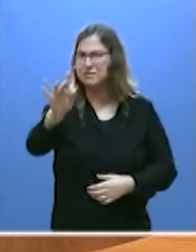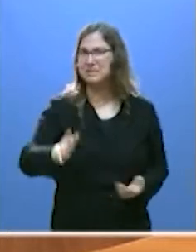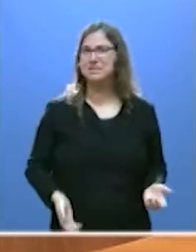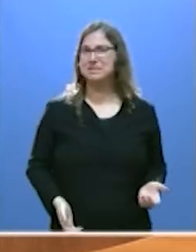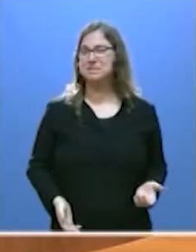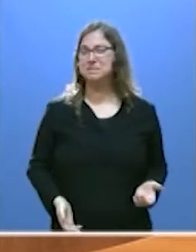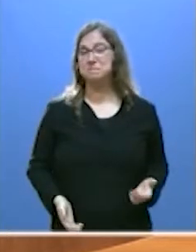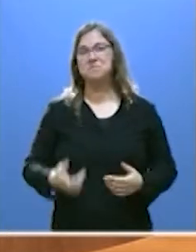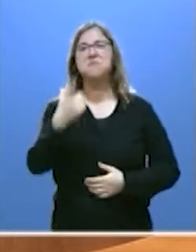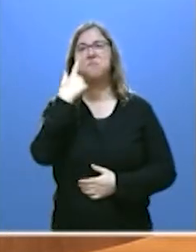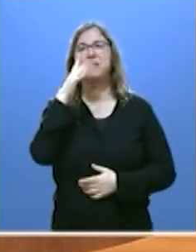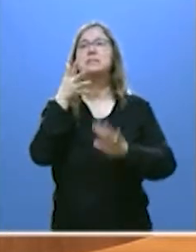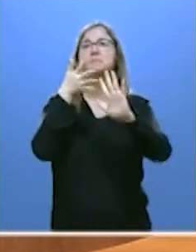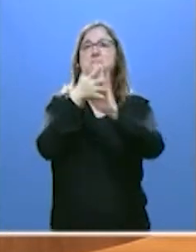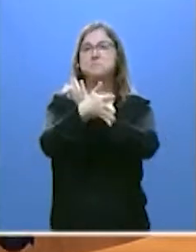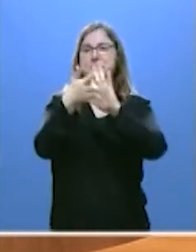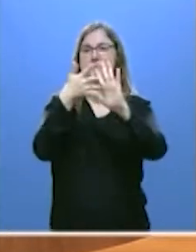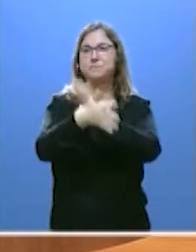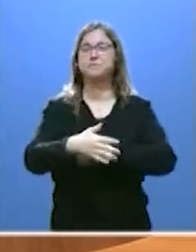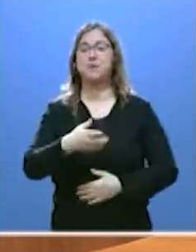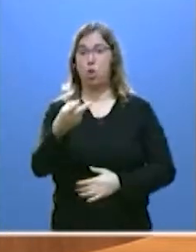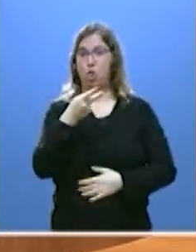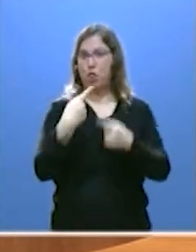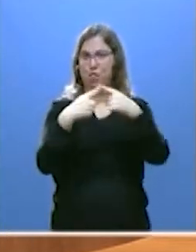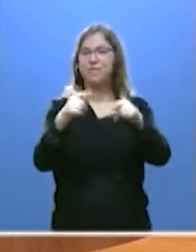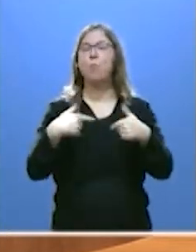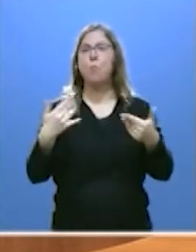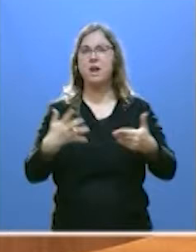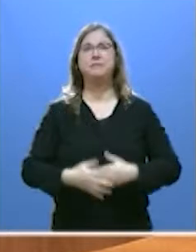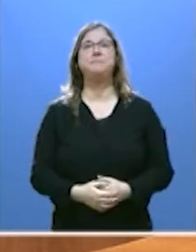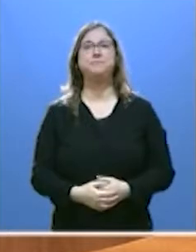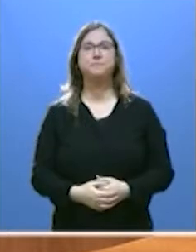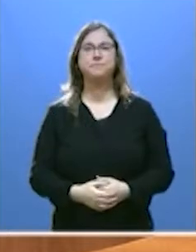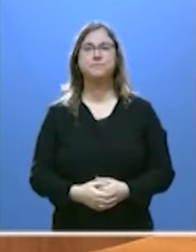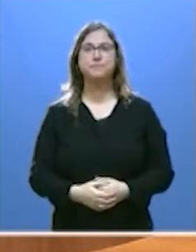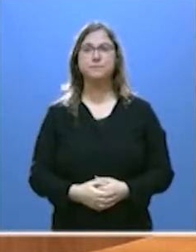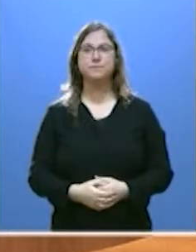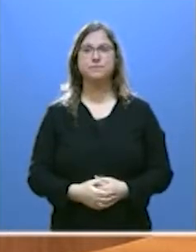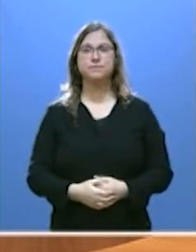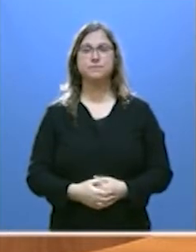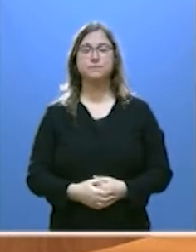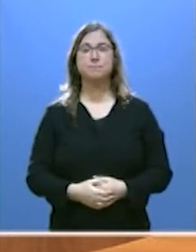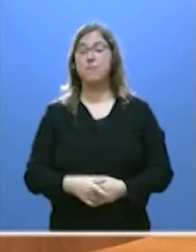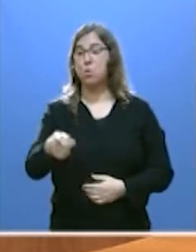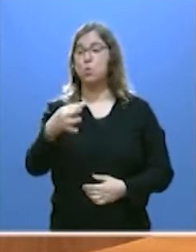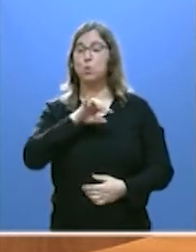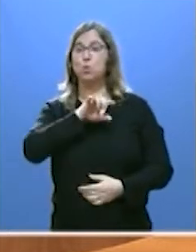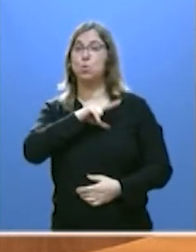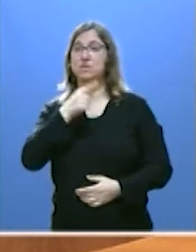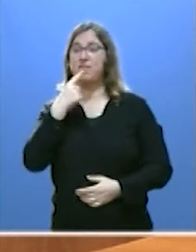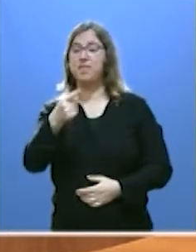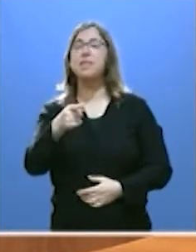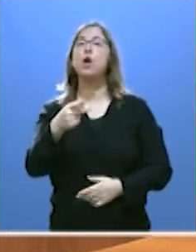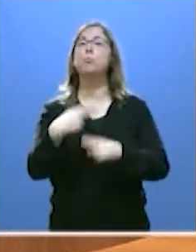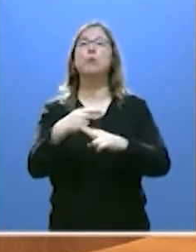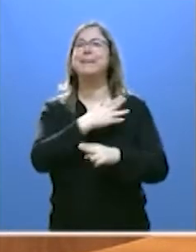Mire, le voy a explicar en qué nos diferenciamos. Dice que no quiere hacer política